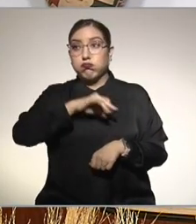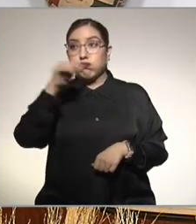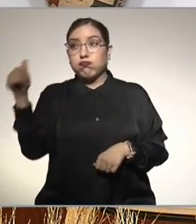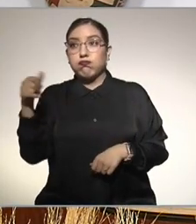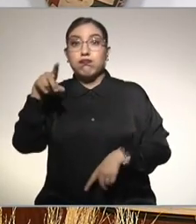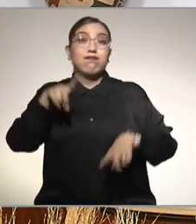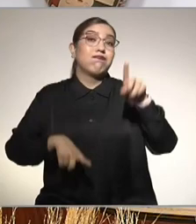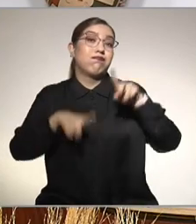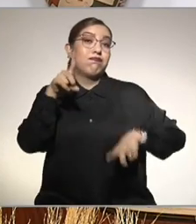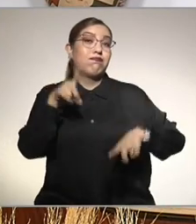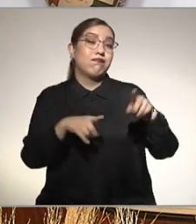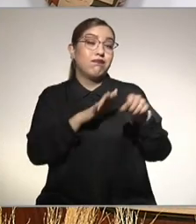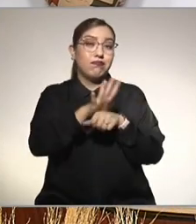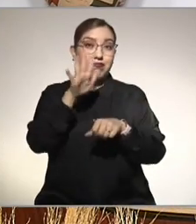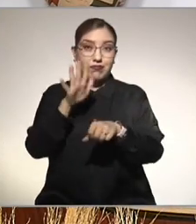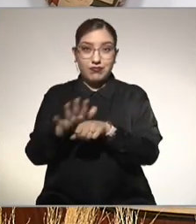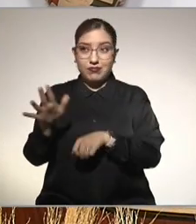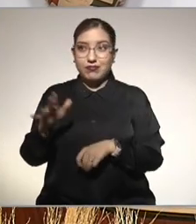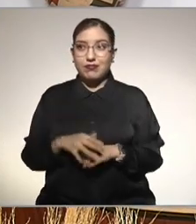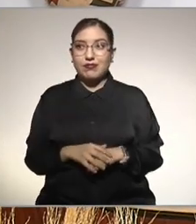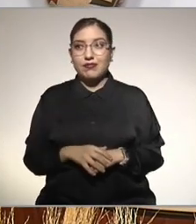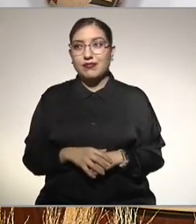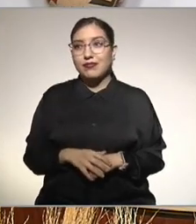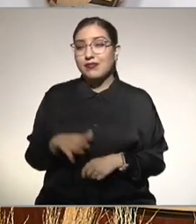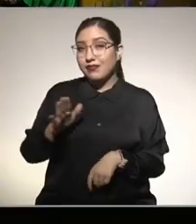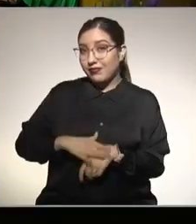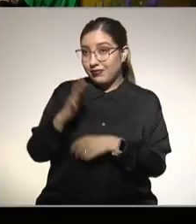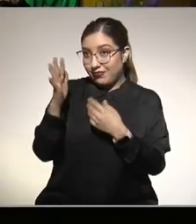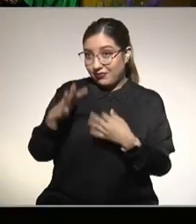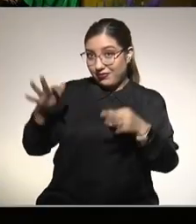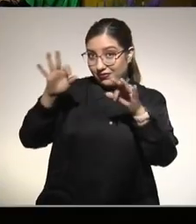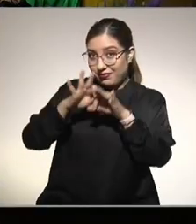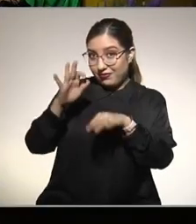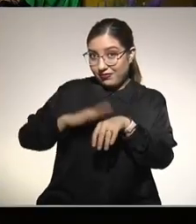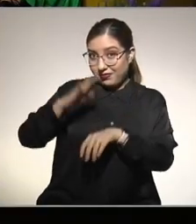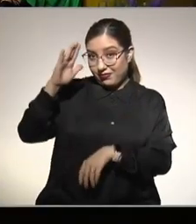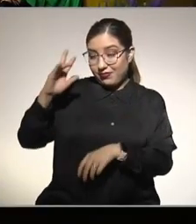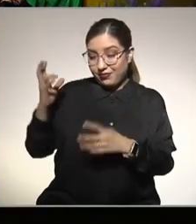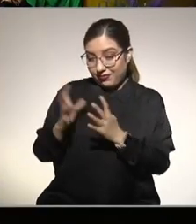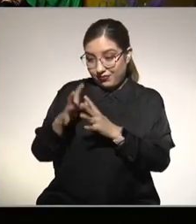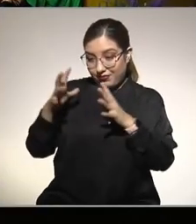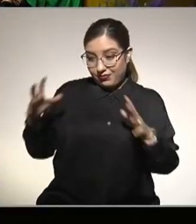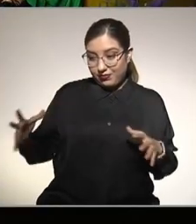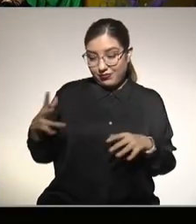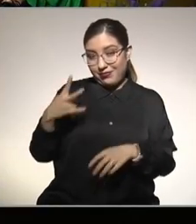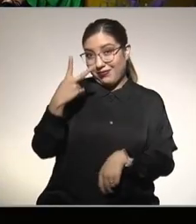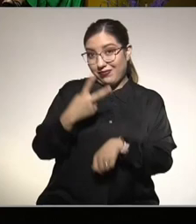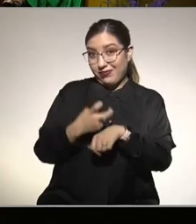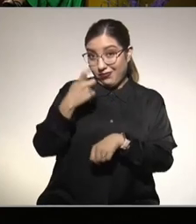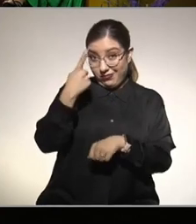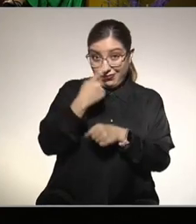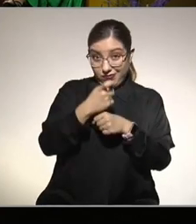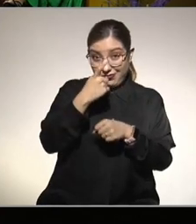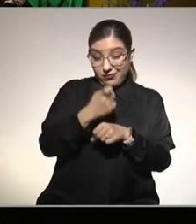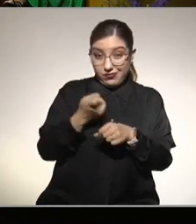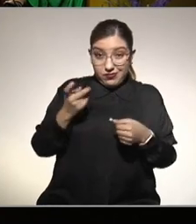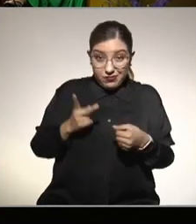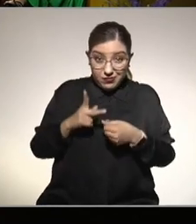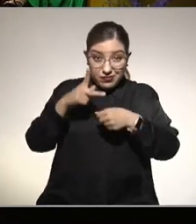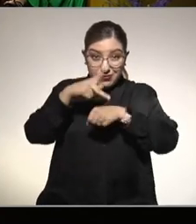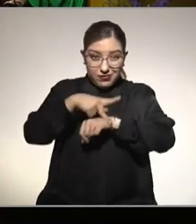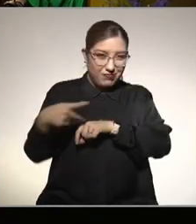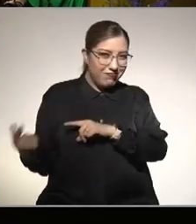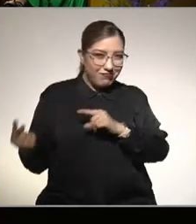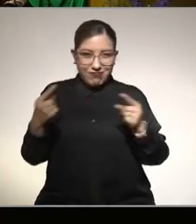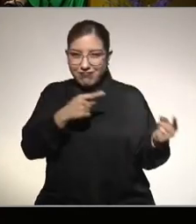pedrada, que decimos. El más importante y el más grande. Después de la piel, ya tuvimos aquí a los dermatólogos. Cada uno pelearemos.